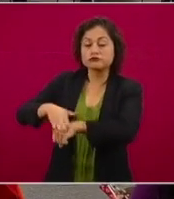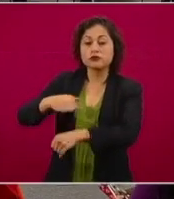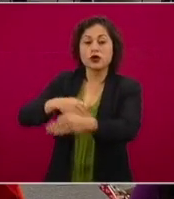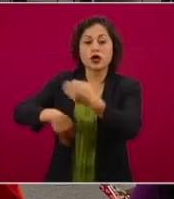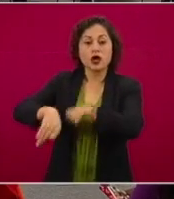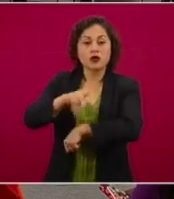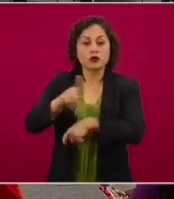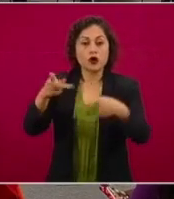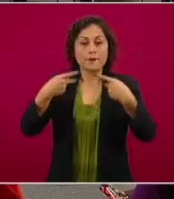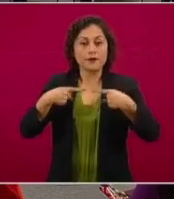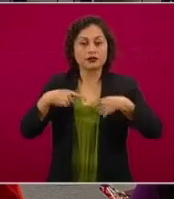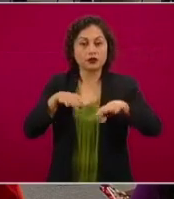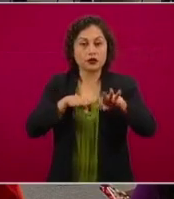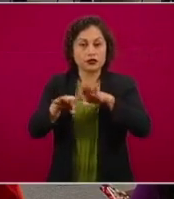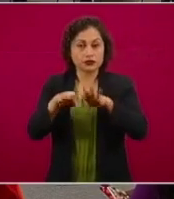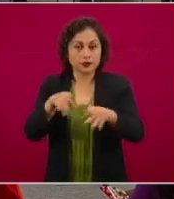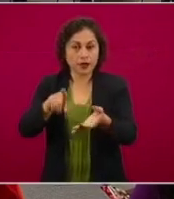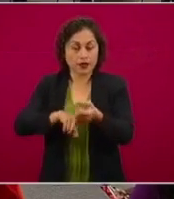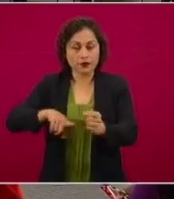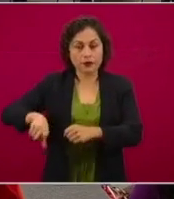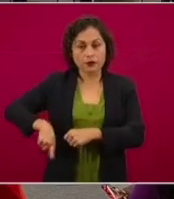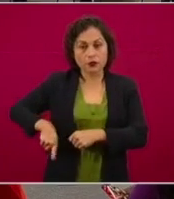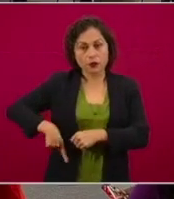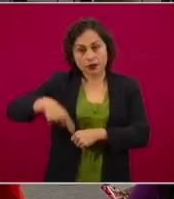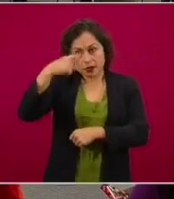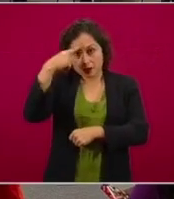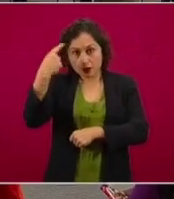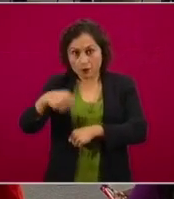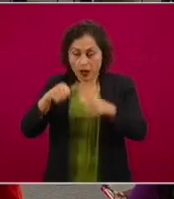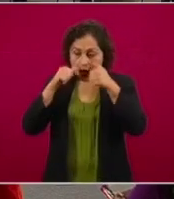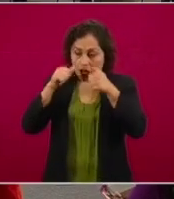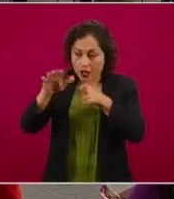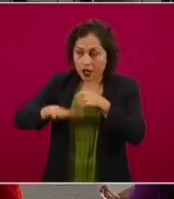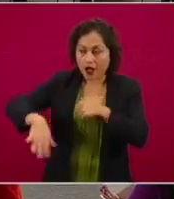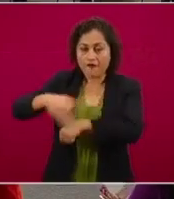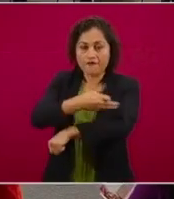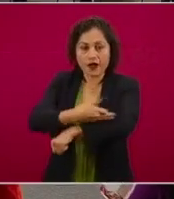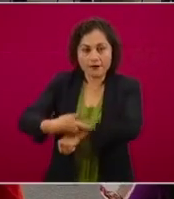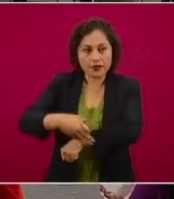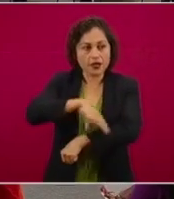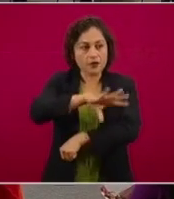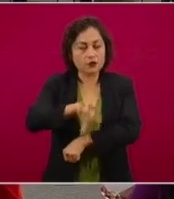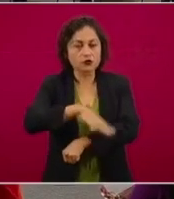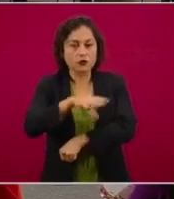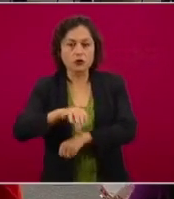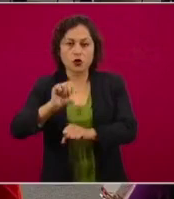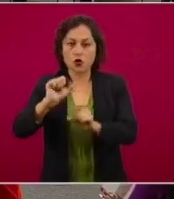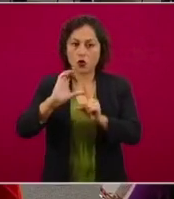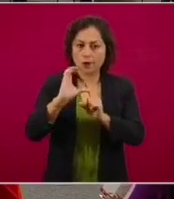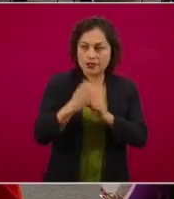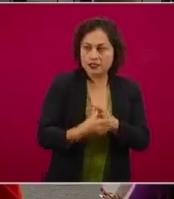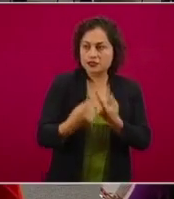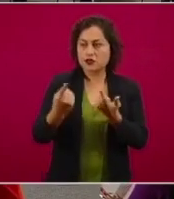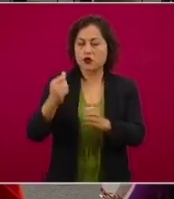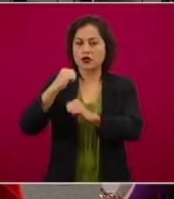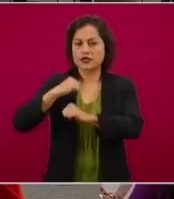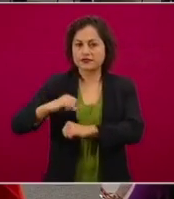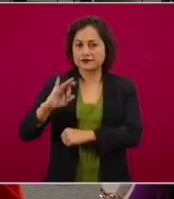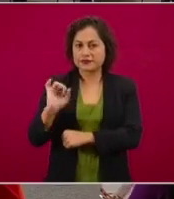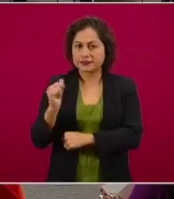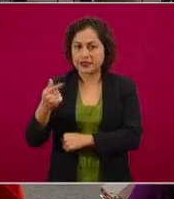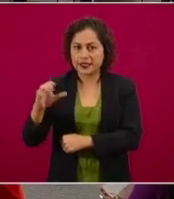públicas que atendemos a las buscadoras, tanto las comisiones de búsqueda, las fiscalías, los policías,